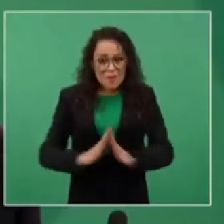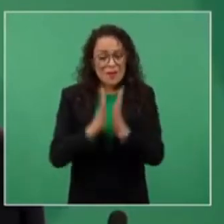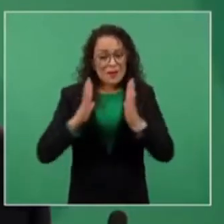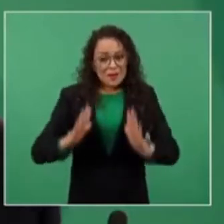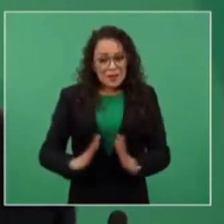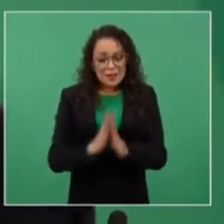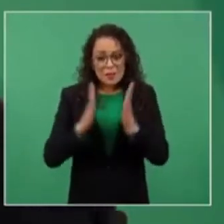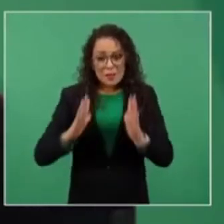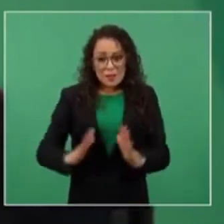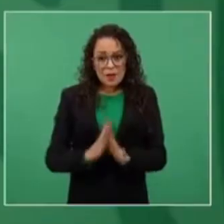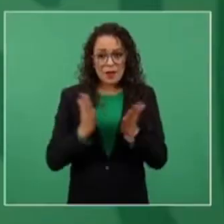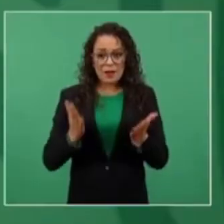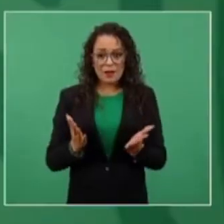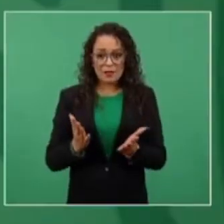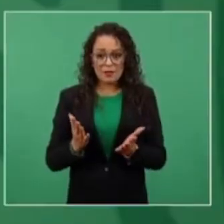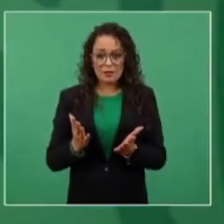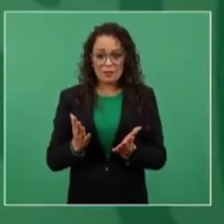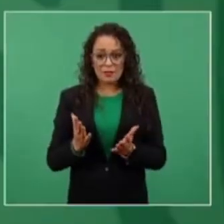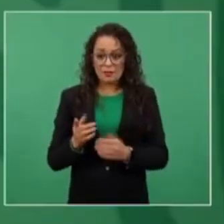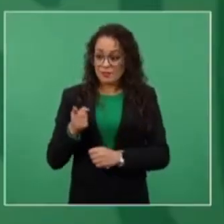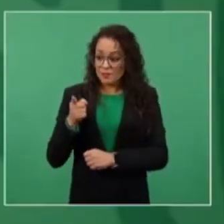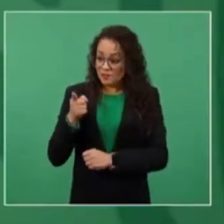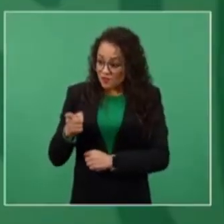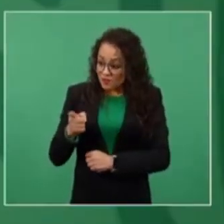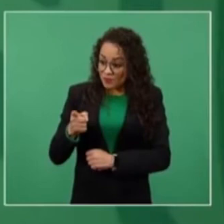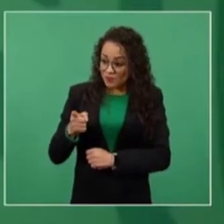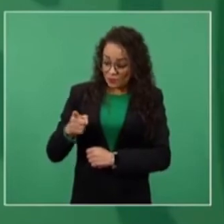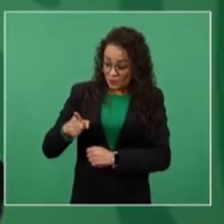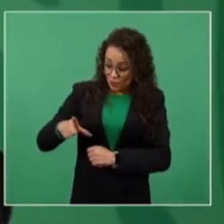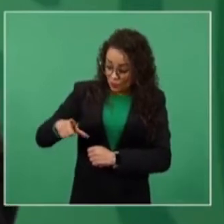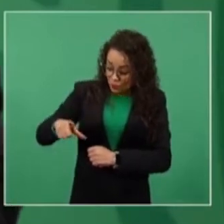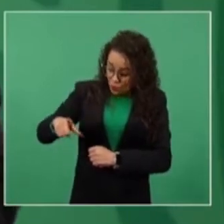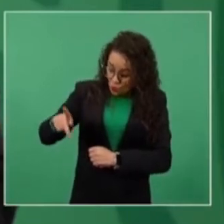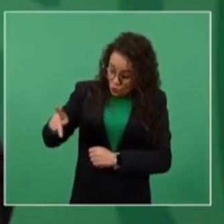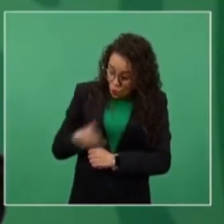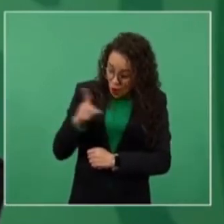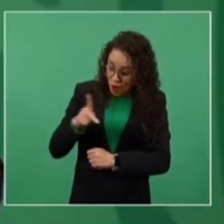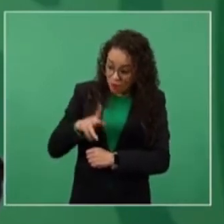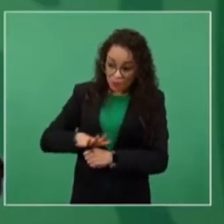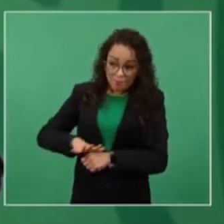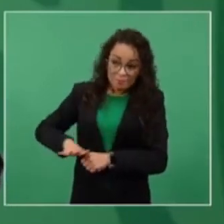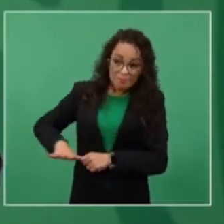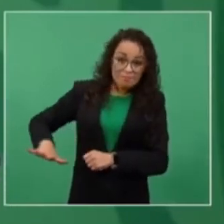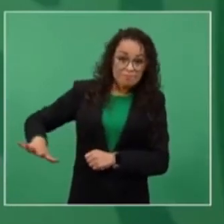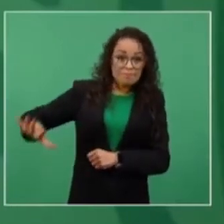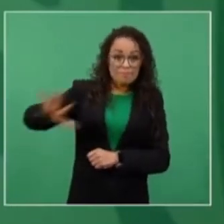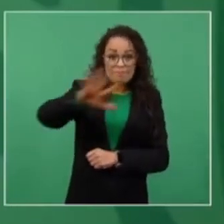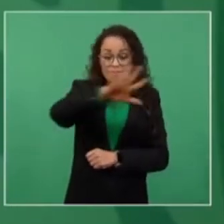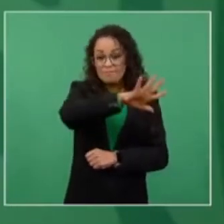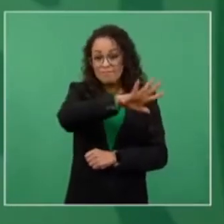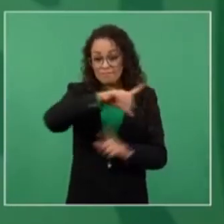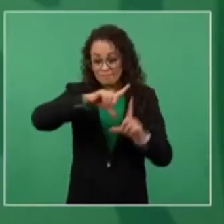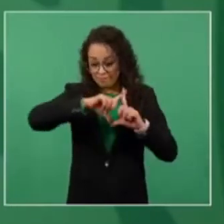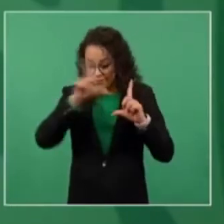si el pueblo es el soberano en la democracia el pueblo manda